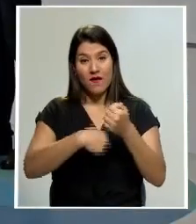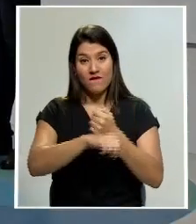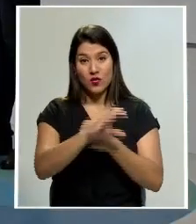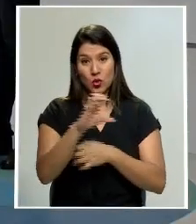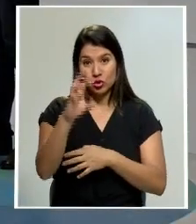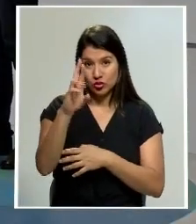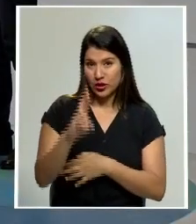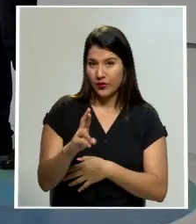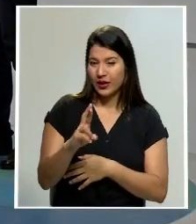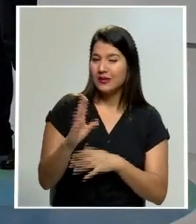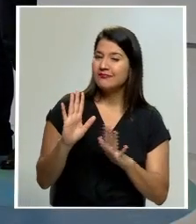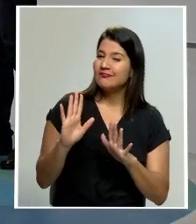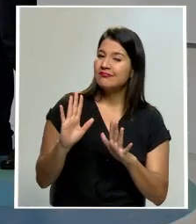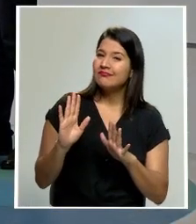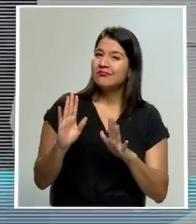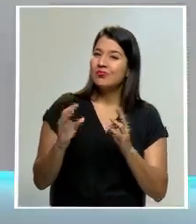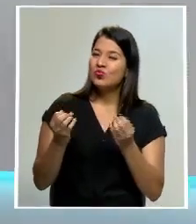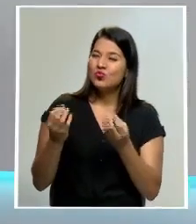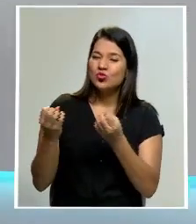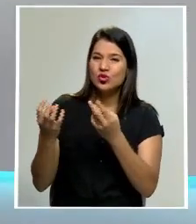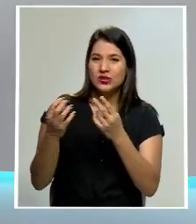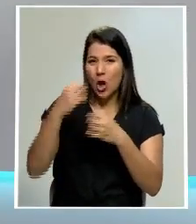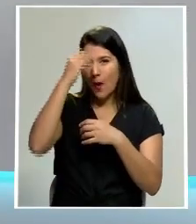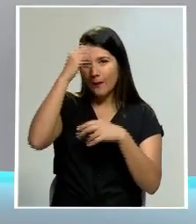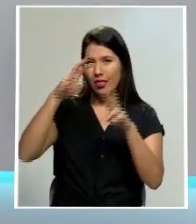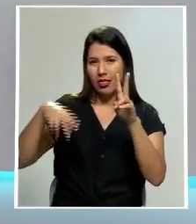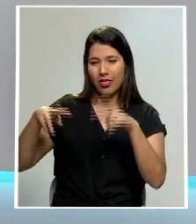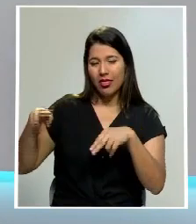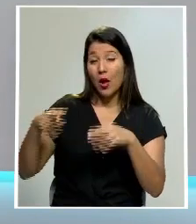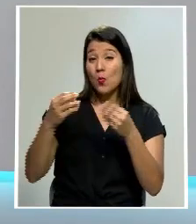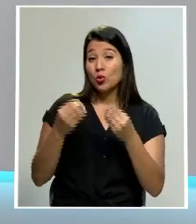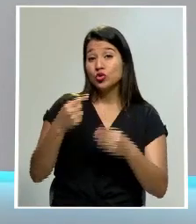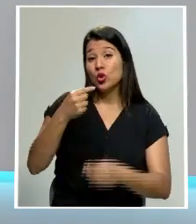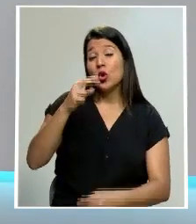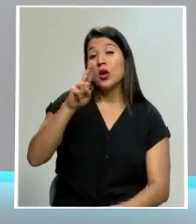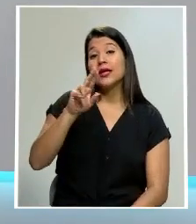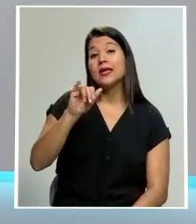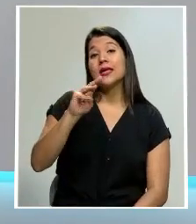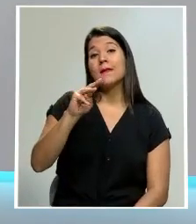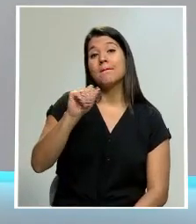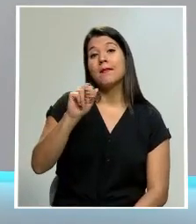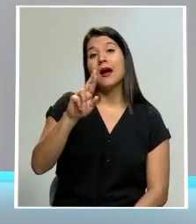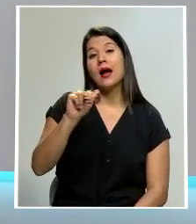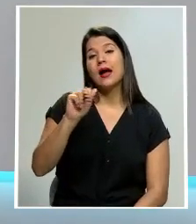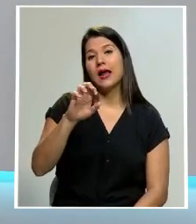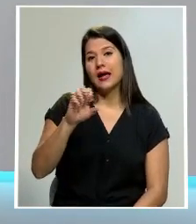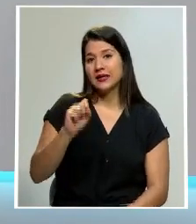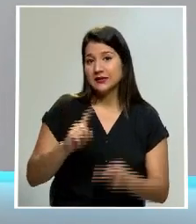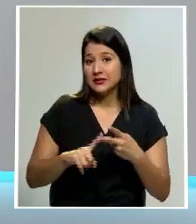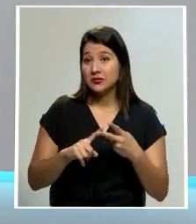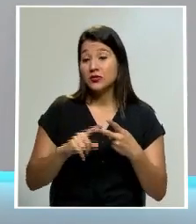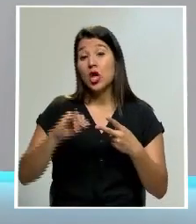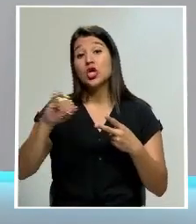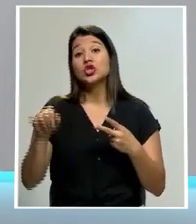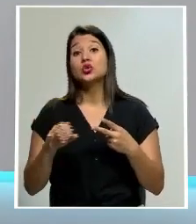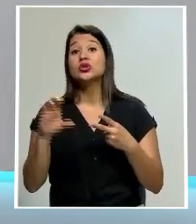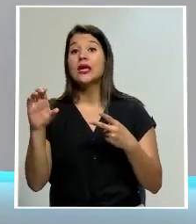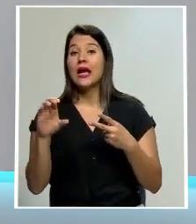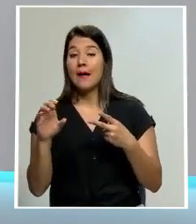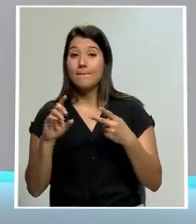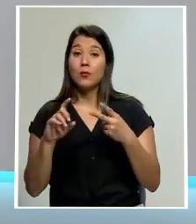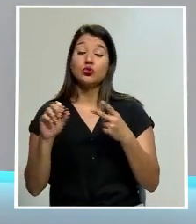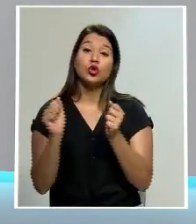De las que está muy dividido el tema muchos hablan de Alexandria Guimaraes hoy sale a la palestra el nombre de Medford y de Justin Campos como pareja